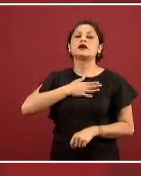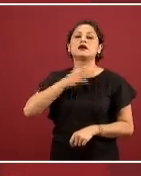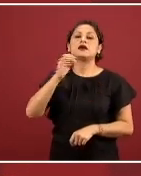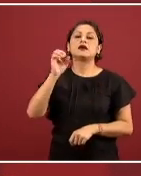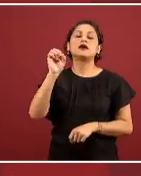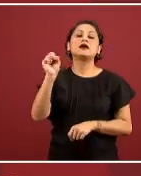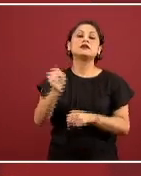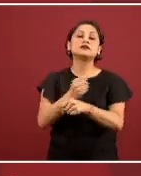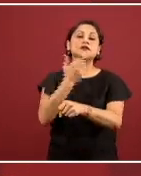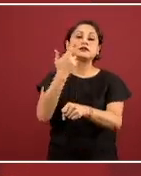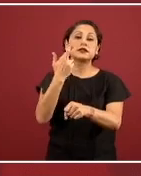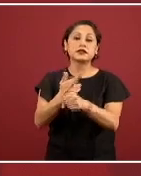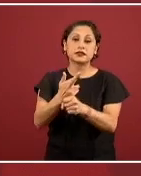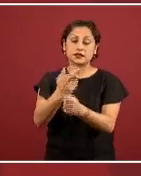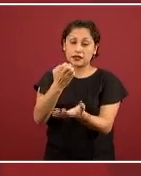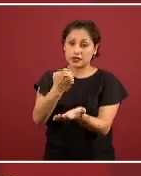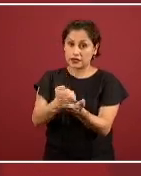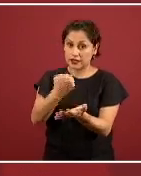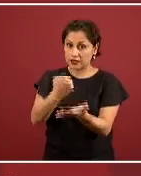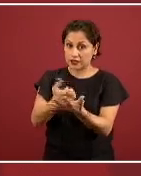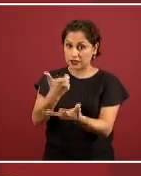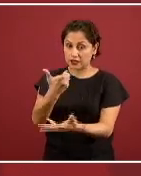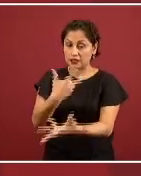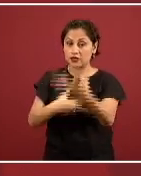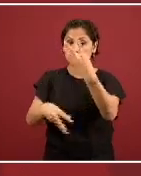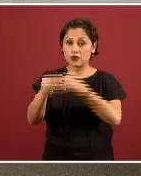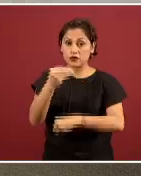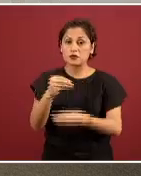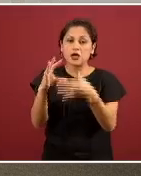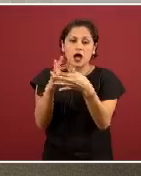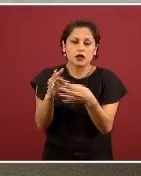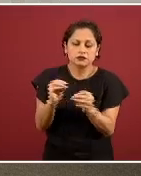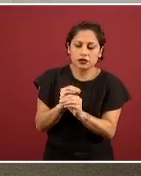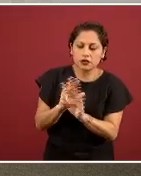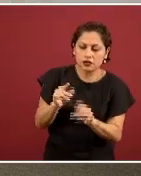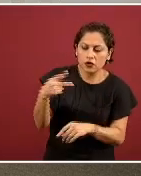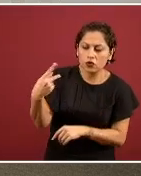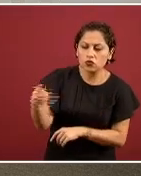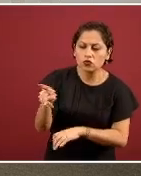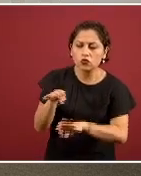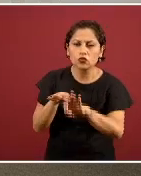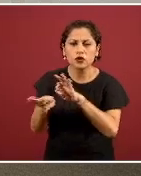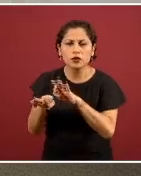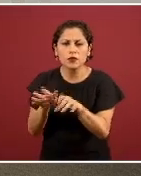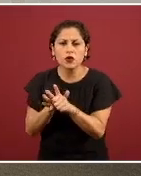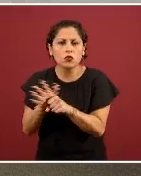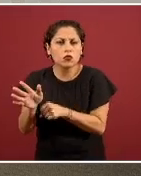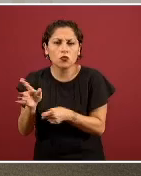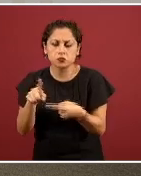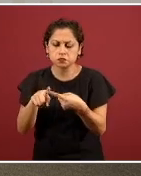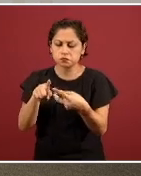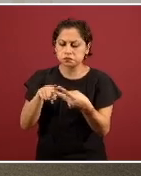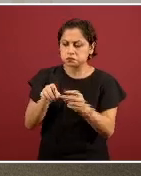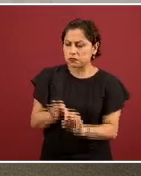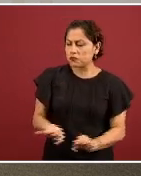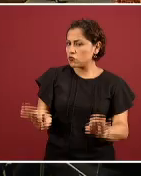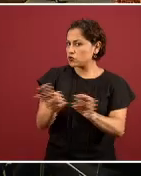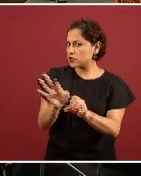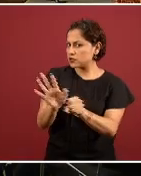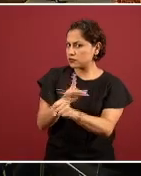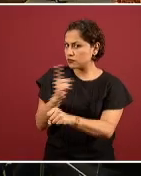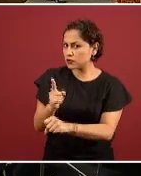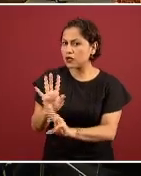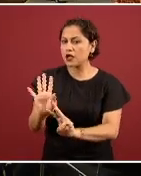cuál es su plantilla cuál es la plantilla esencial y cuál es el compromiso de reducción de esta plantilla del número de